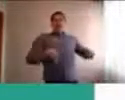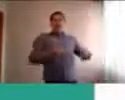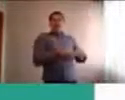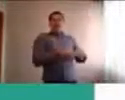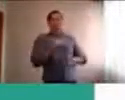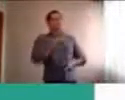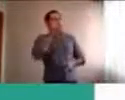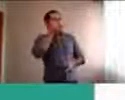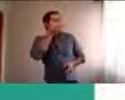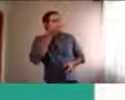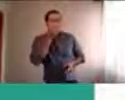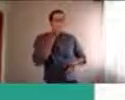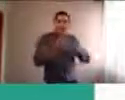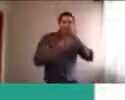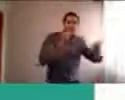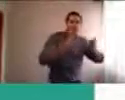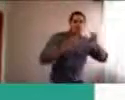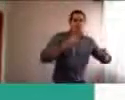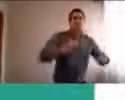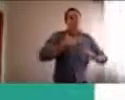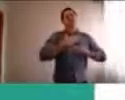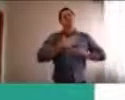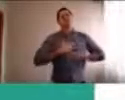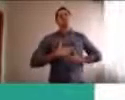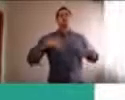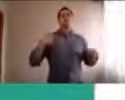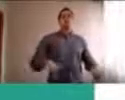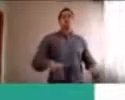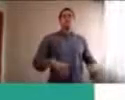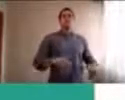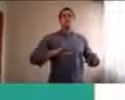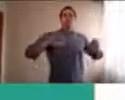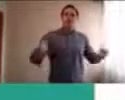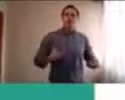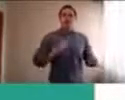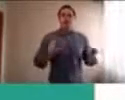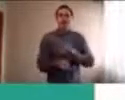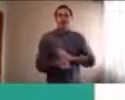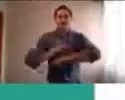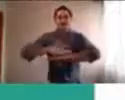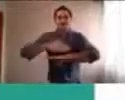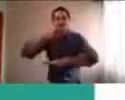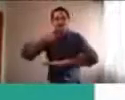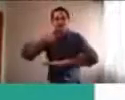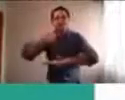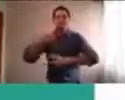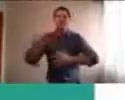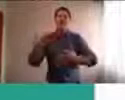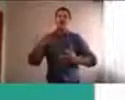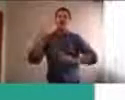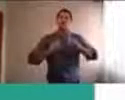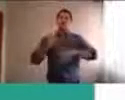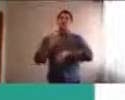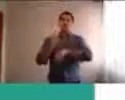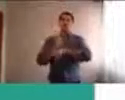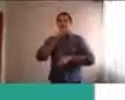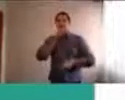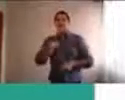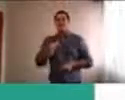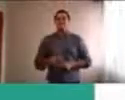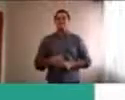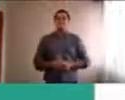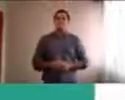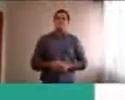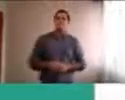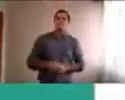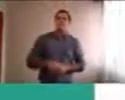Nos reíamos con algunos docentes que decían que le hacía preguntas a sus alumnos y veía cómo su alumno miraba para arriba y se daba cuenta que